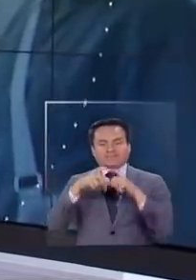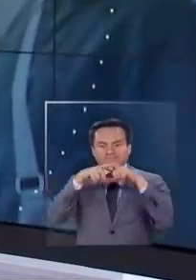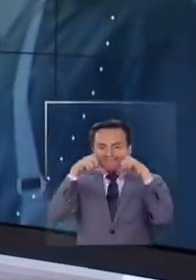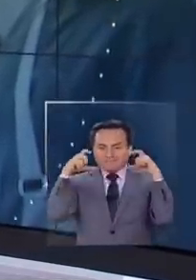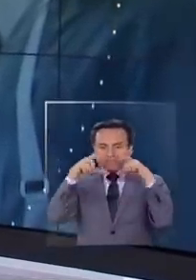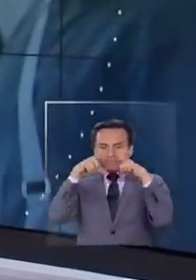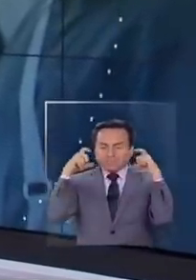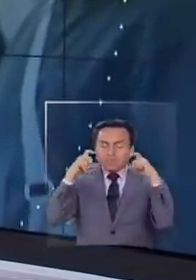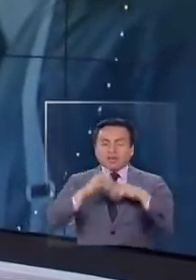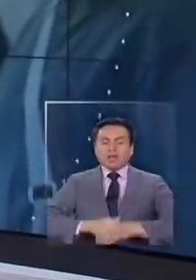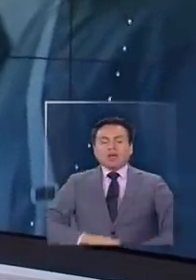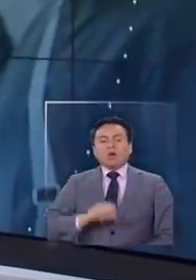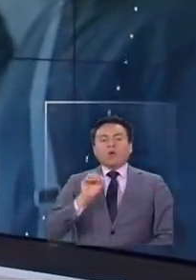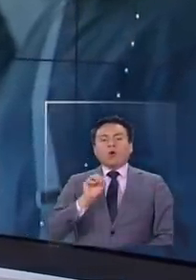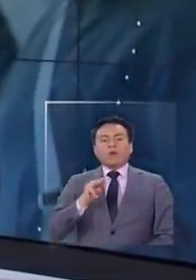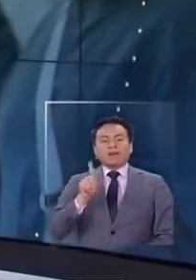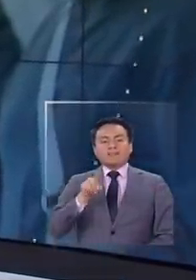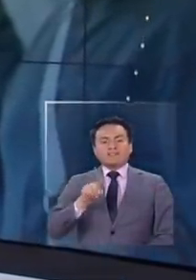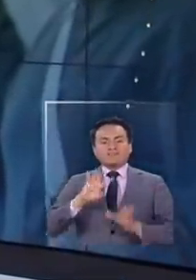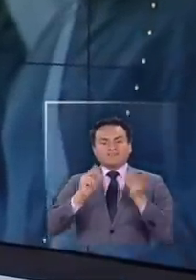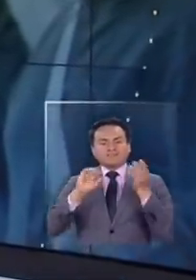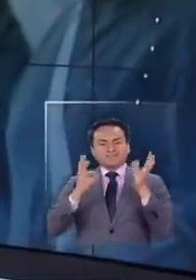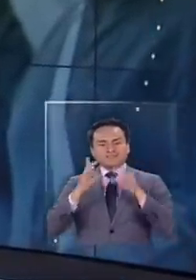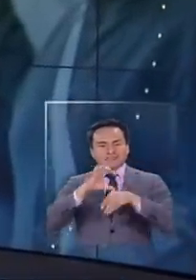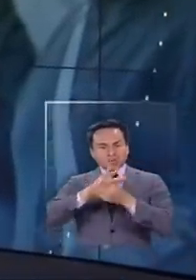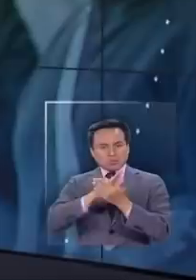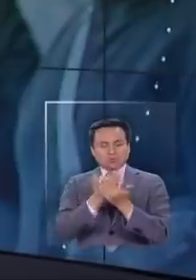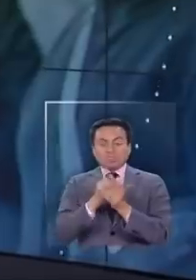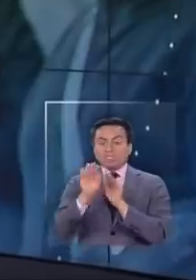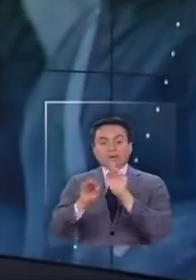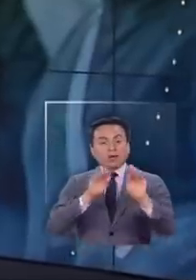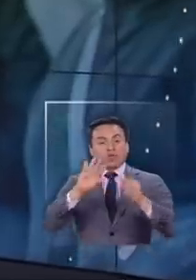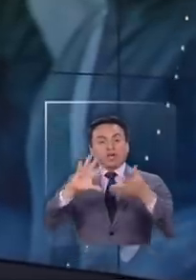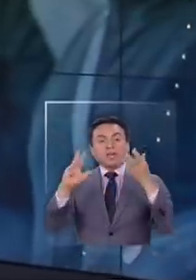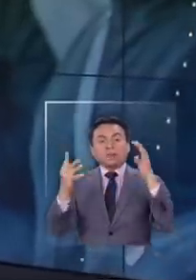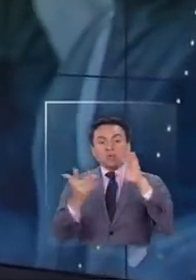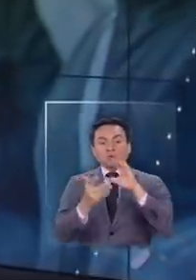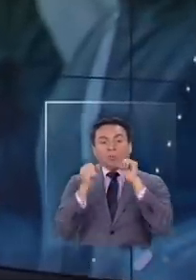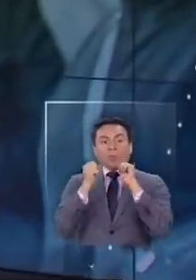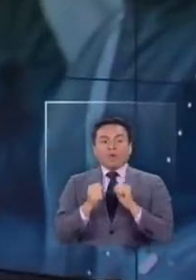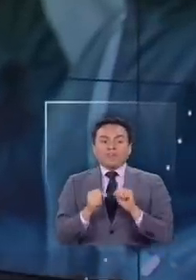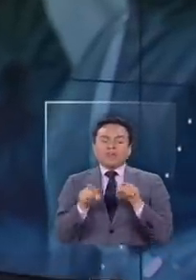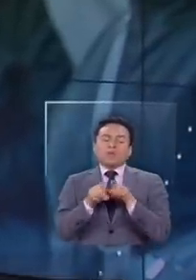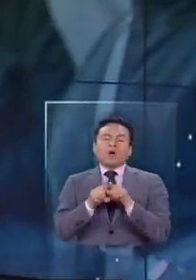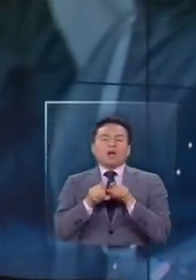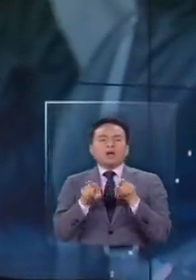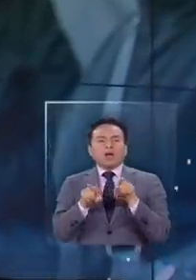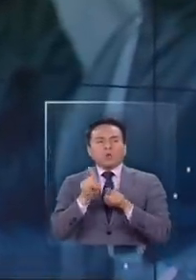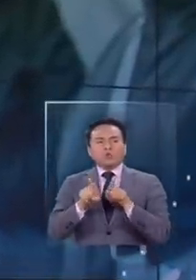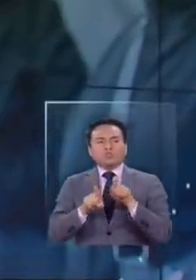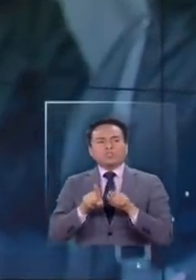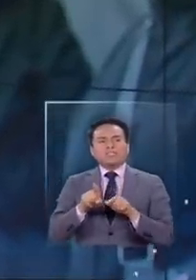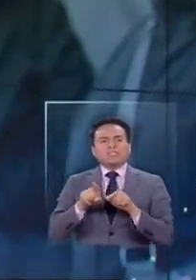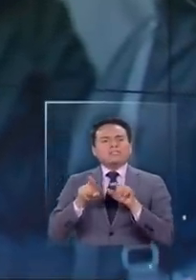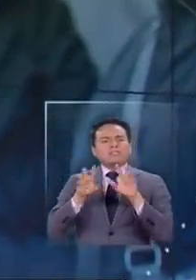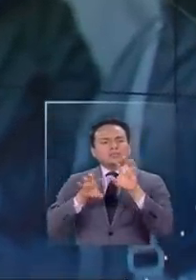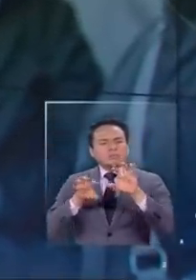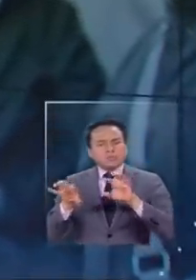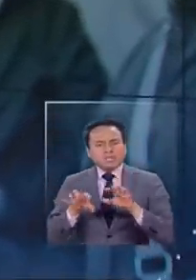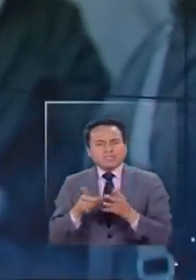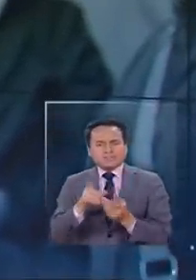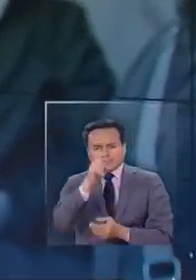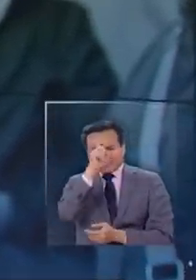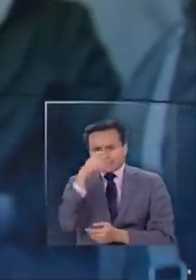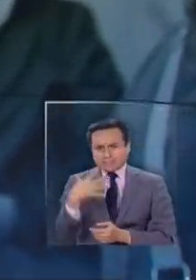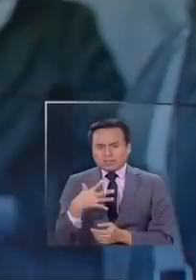La OMS alertó que llamados como este en el mundo podrían arriesgar insumos hospitalarios. Por eso,